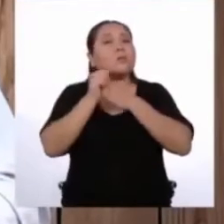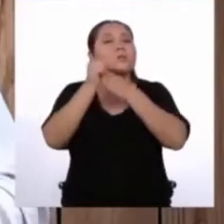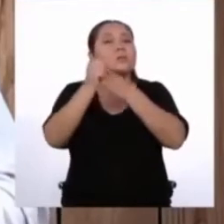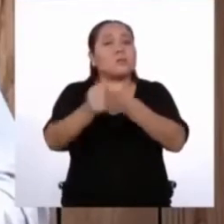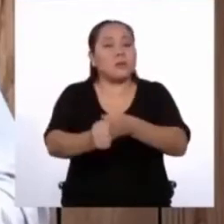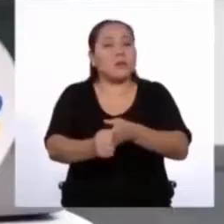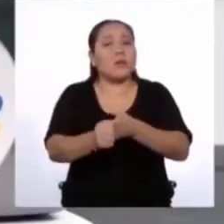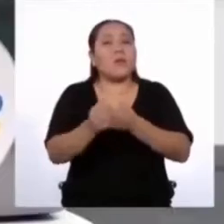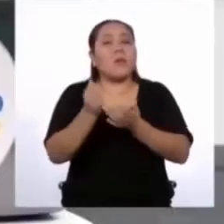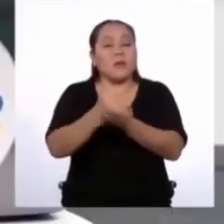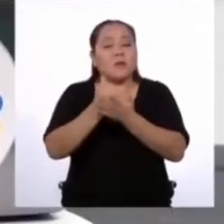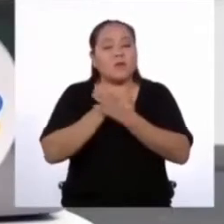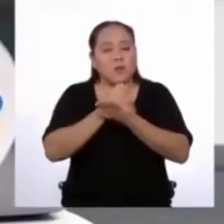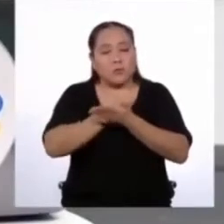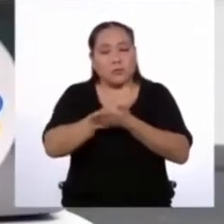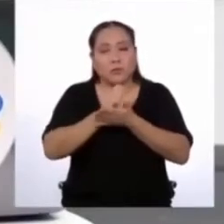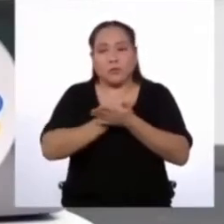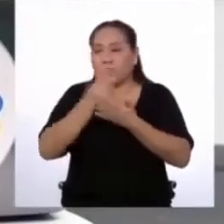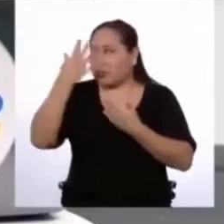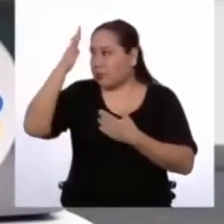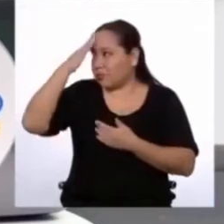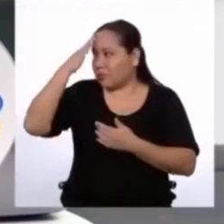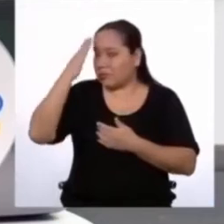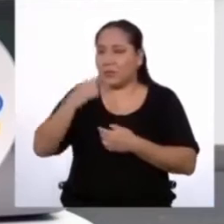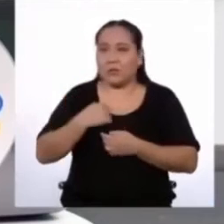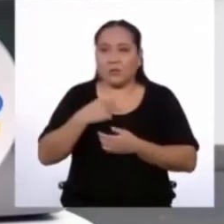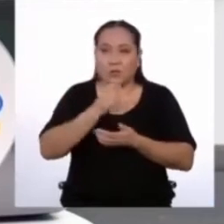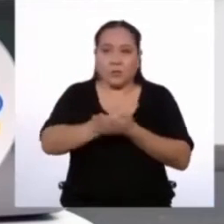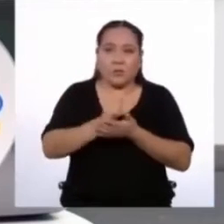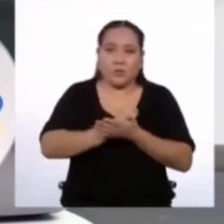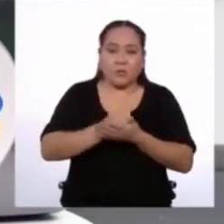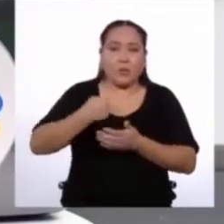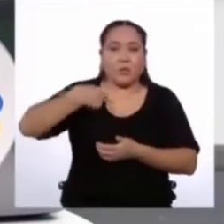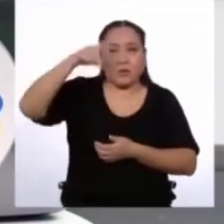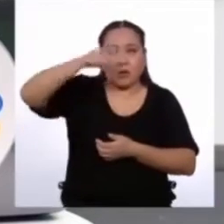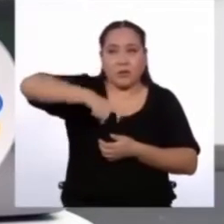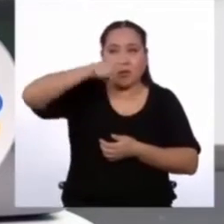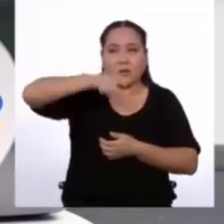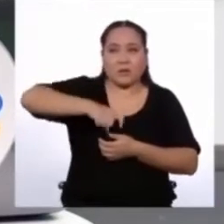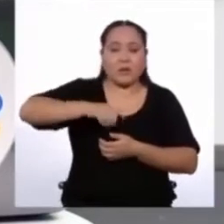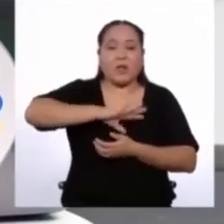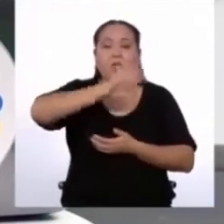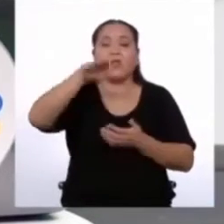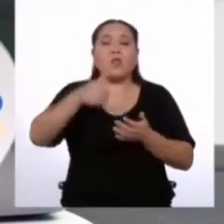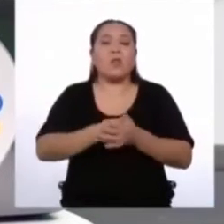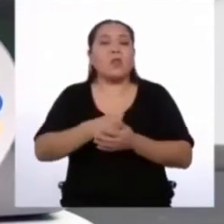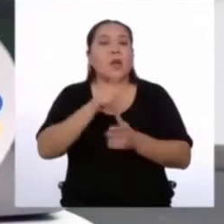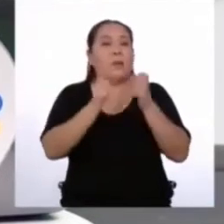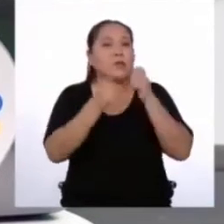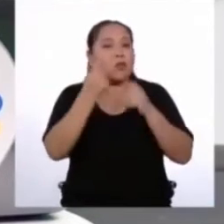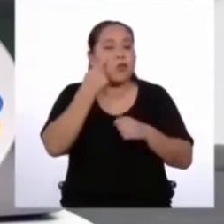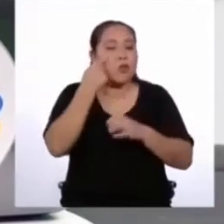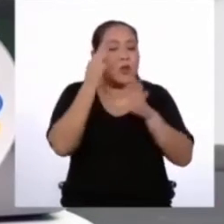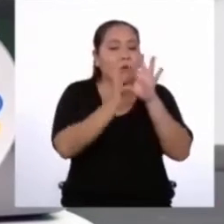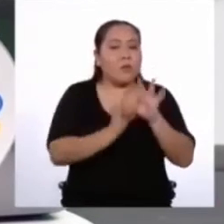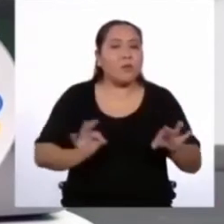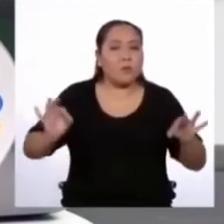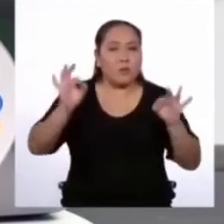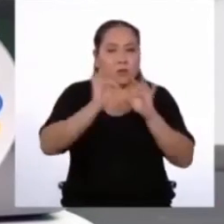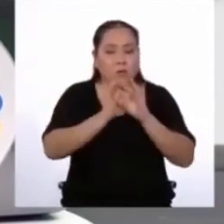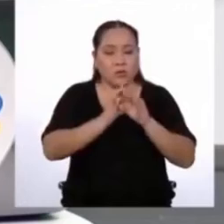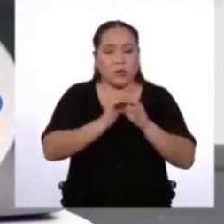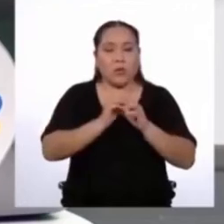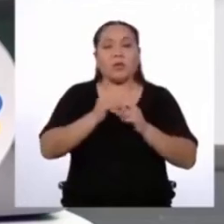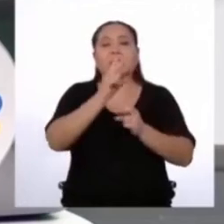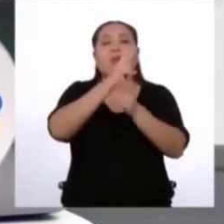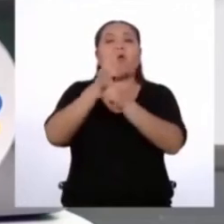el texto que quiero. ¡Ya sé! Voy a escribir porque es necesario que todas las personas conozcan la importancia de comprometerse con